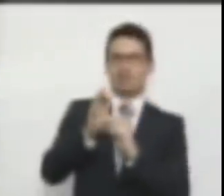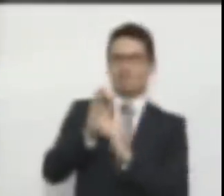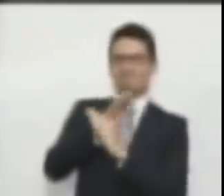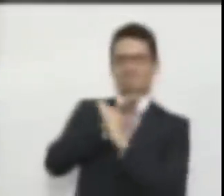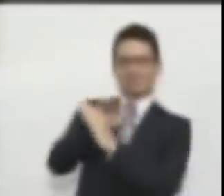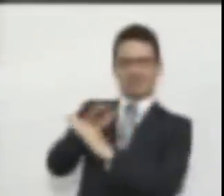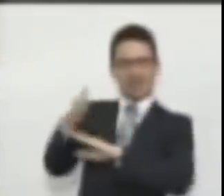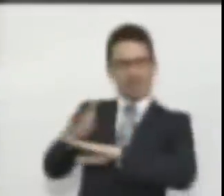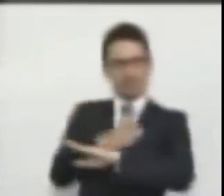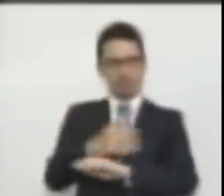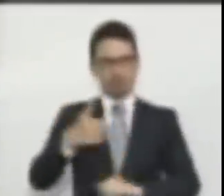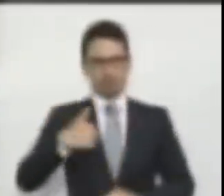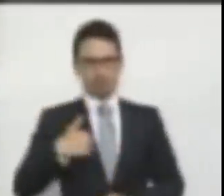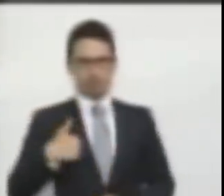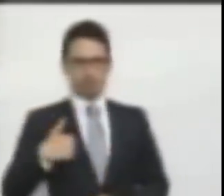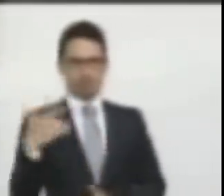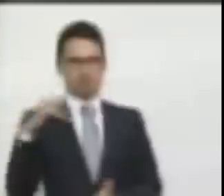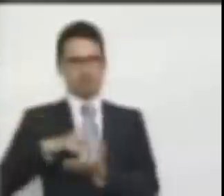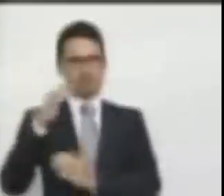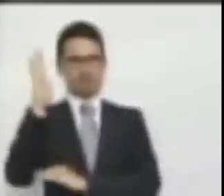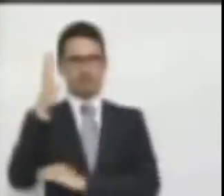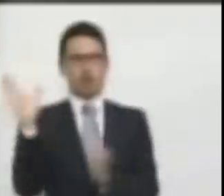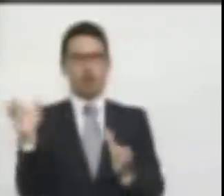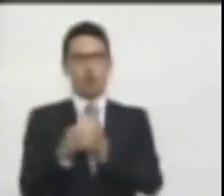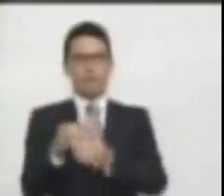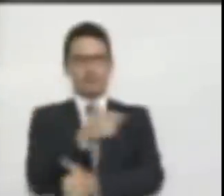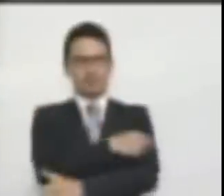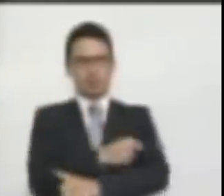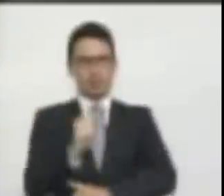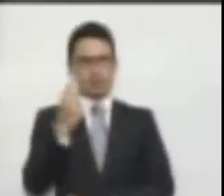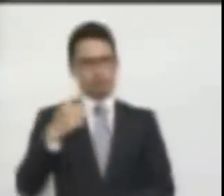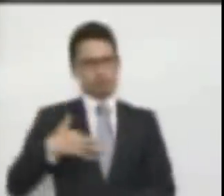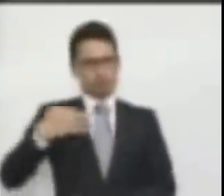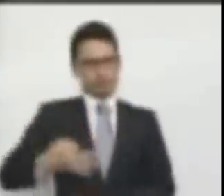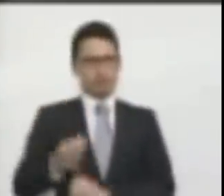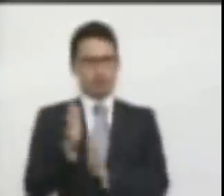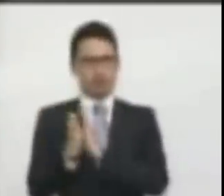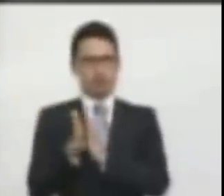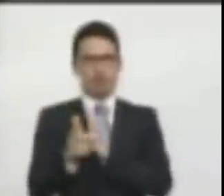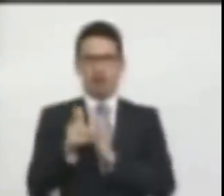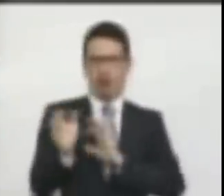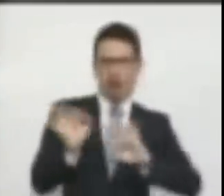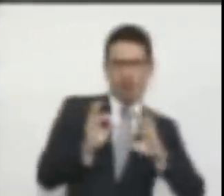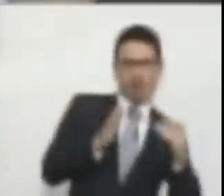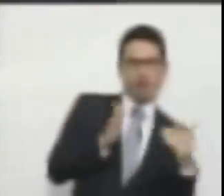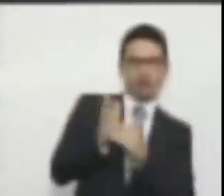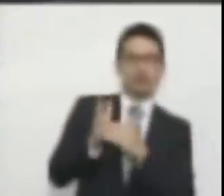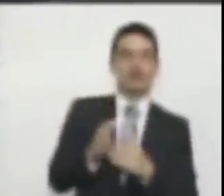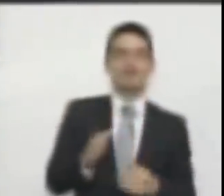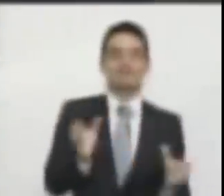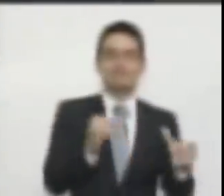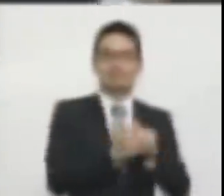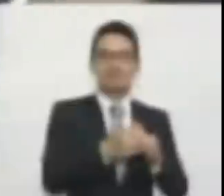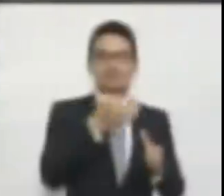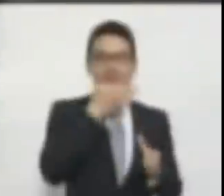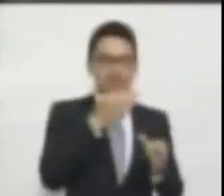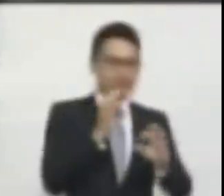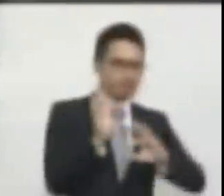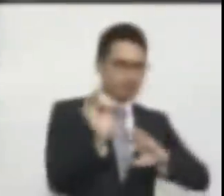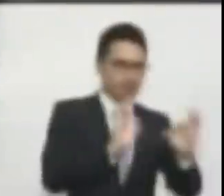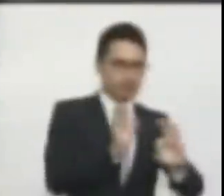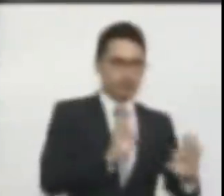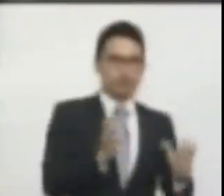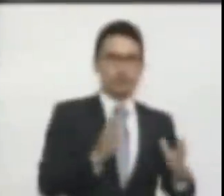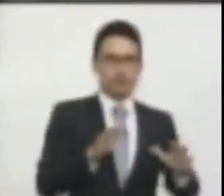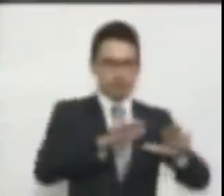intervención en la Comisión Primera. Y el besatón lo organizó el colectivo gay en el